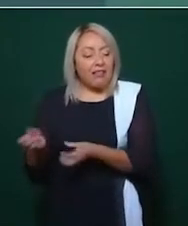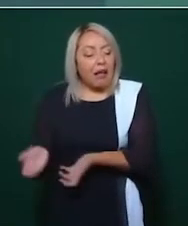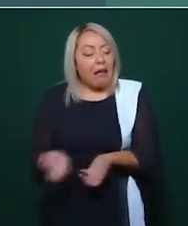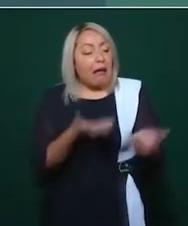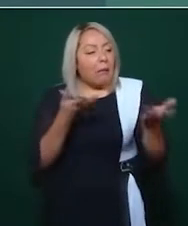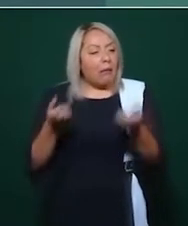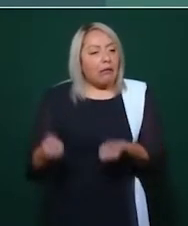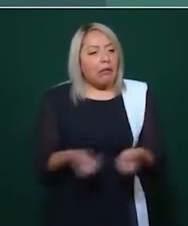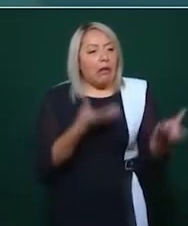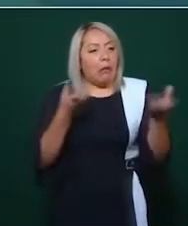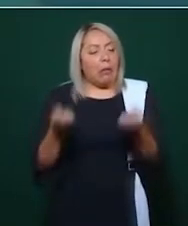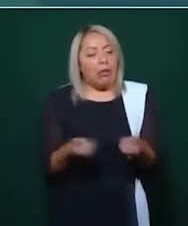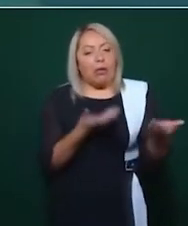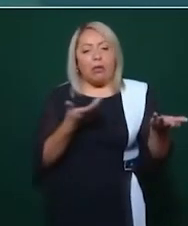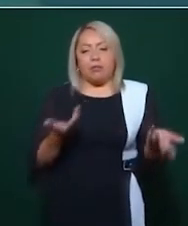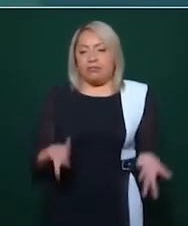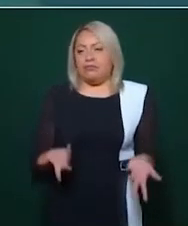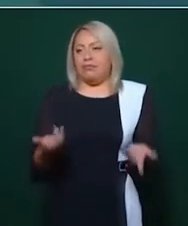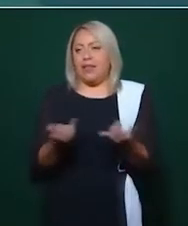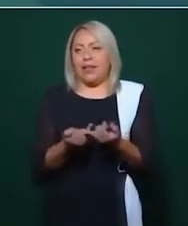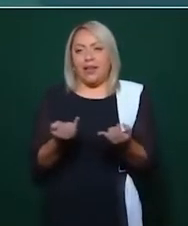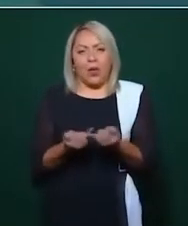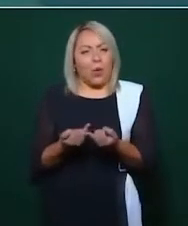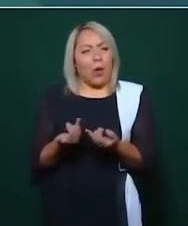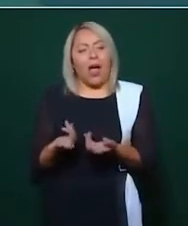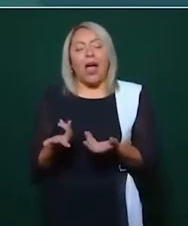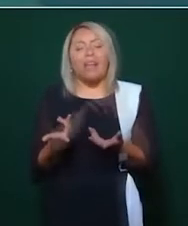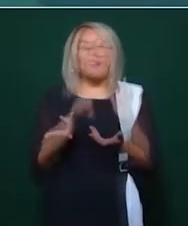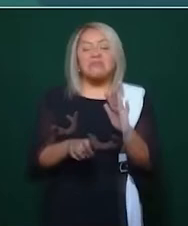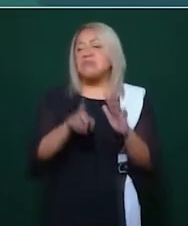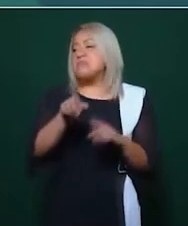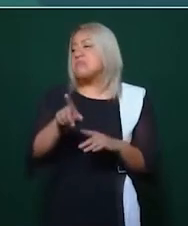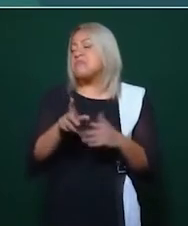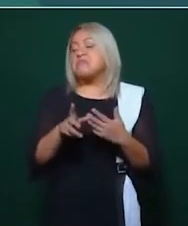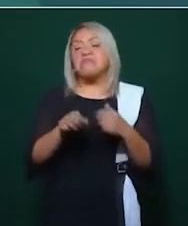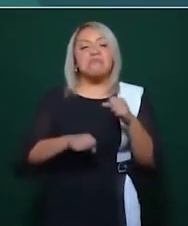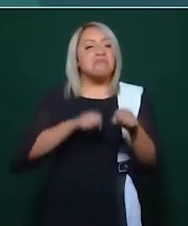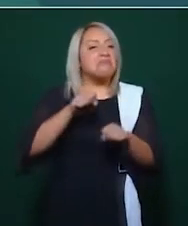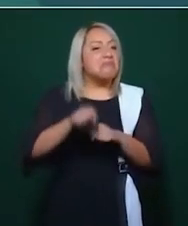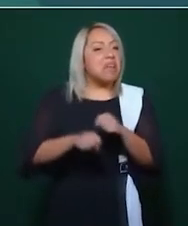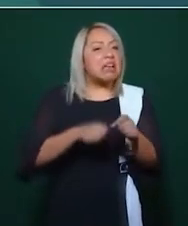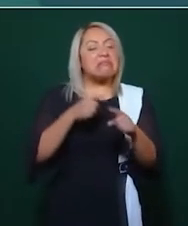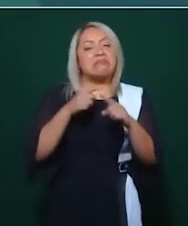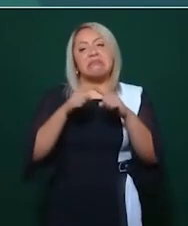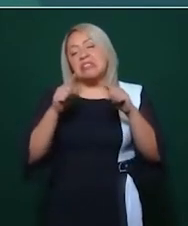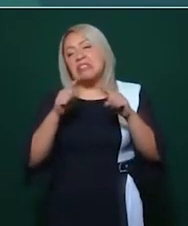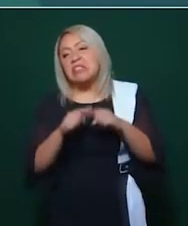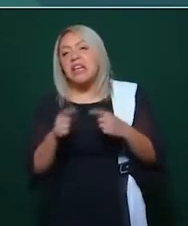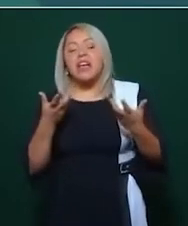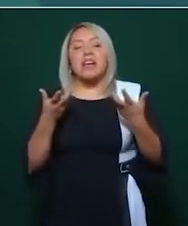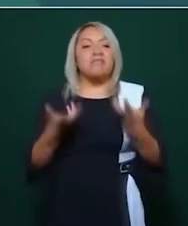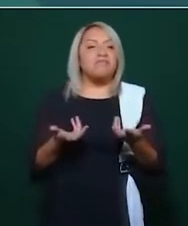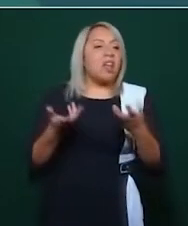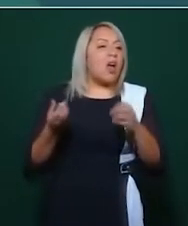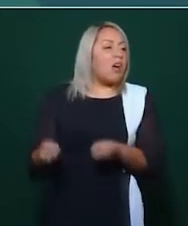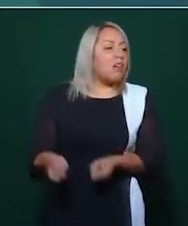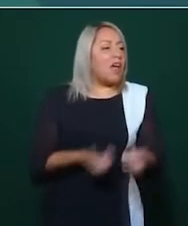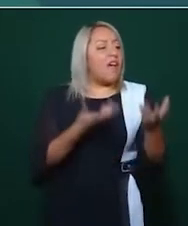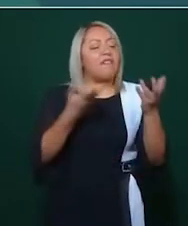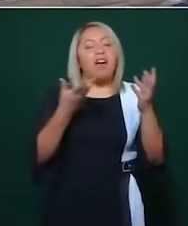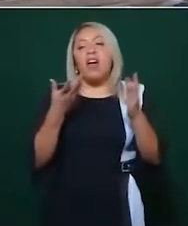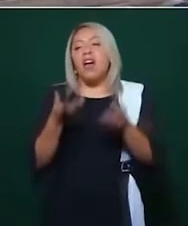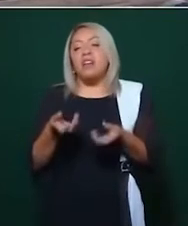entregaban bicicletas, entregaban con materiales de